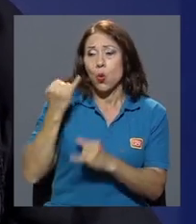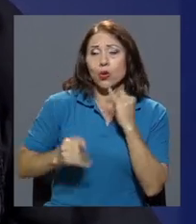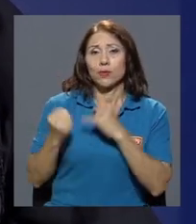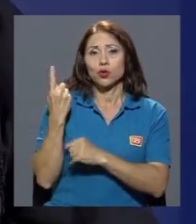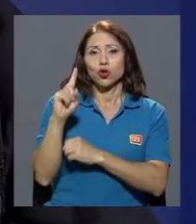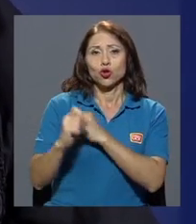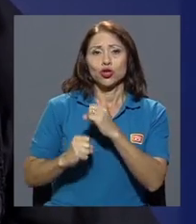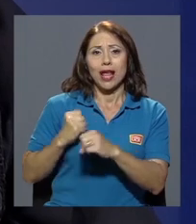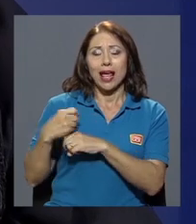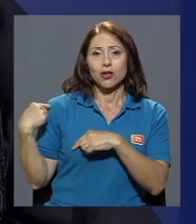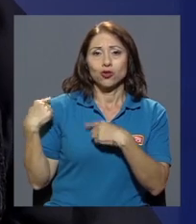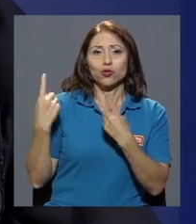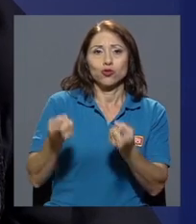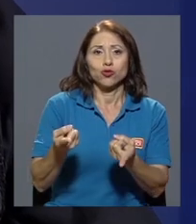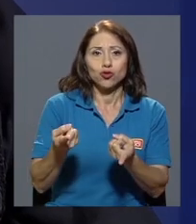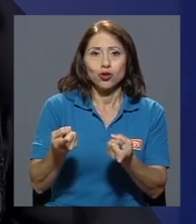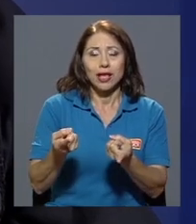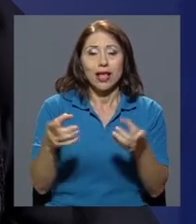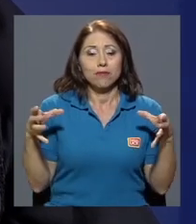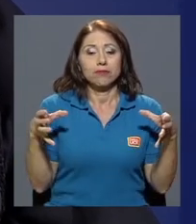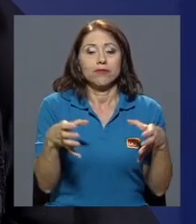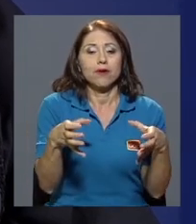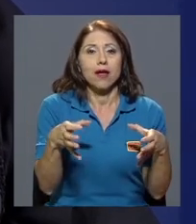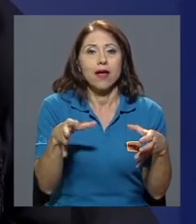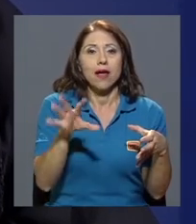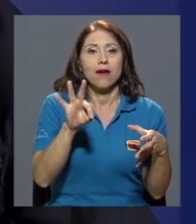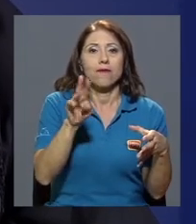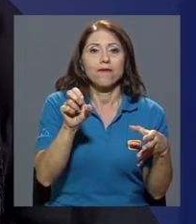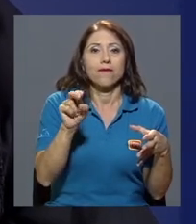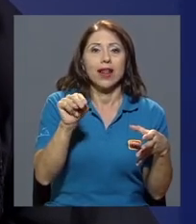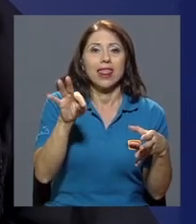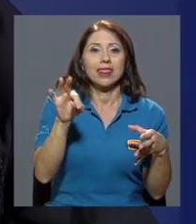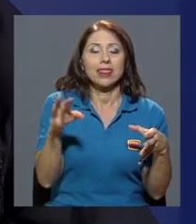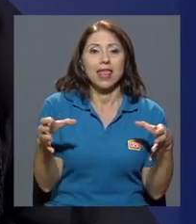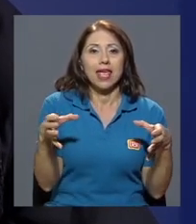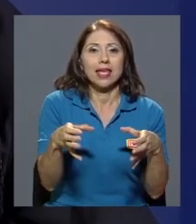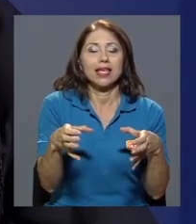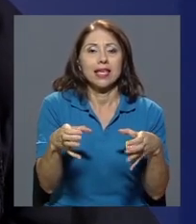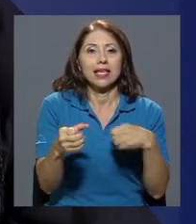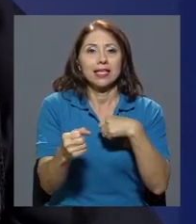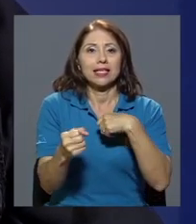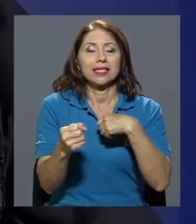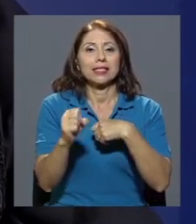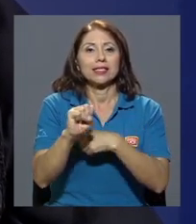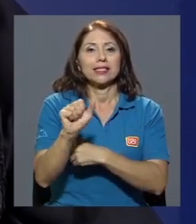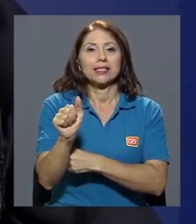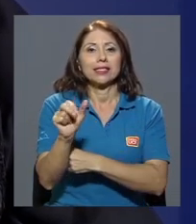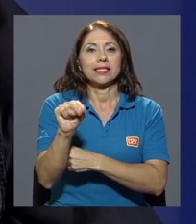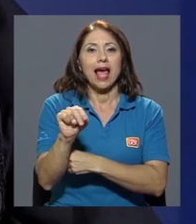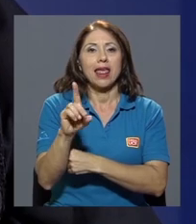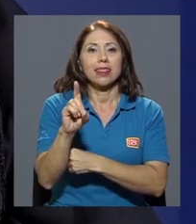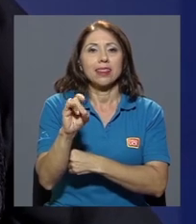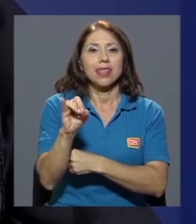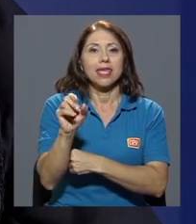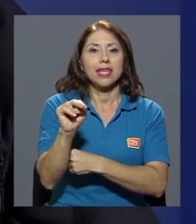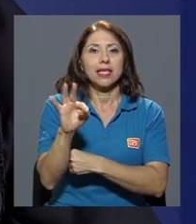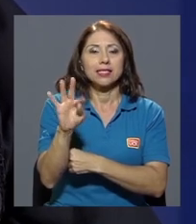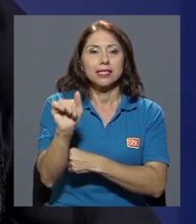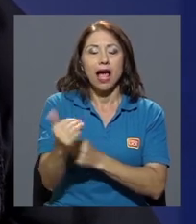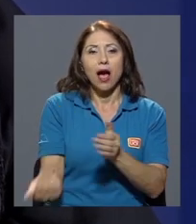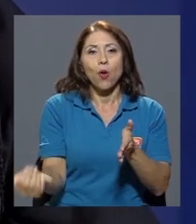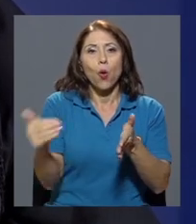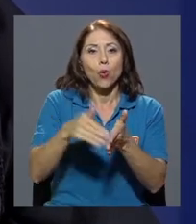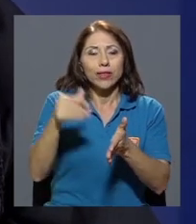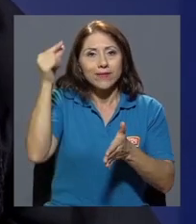años a partir de que el Frente Sandinista vuelve nuevamente al gobierno y que empieza a